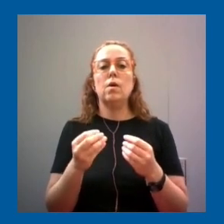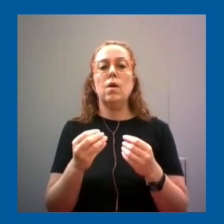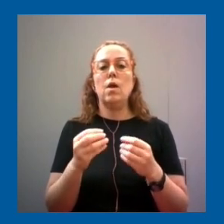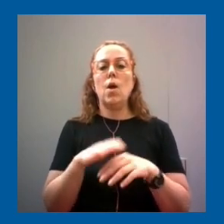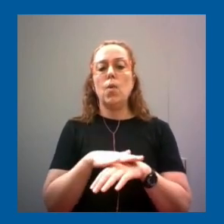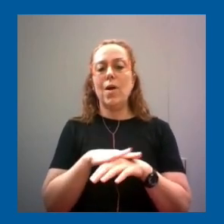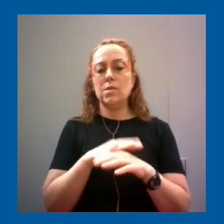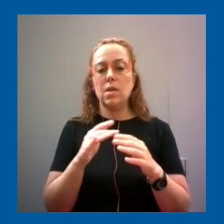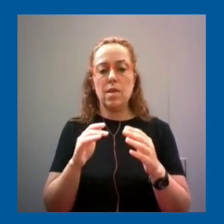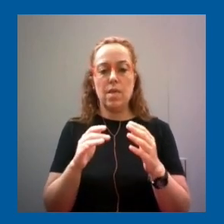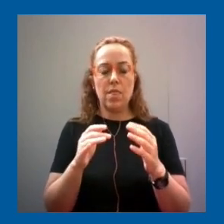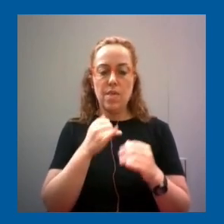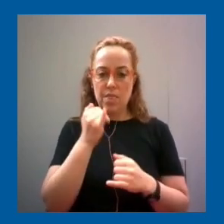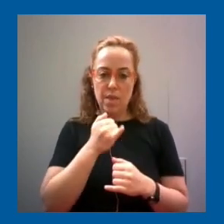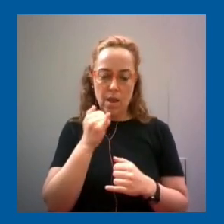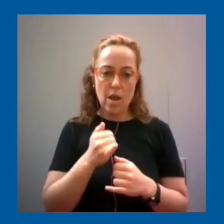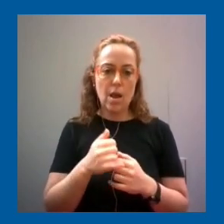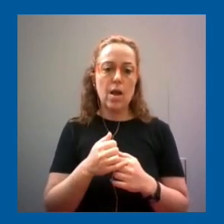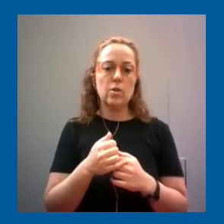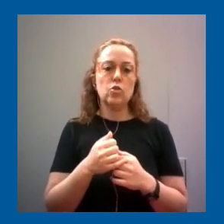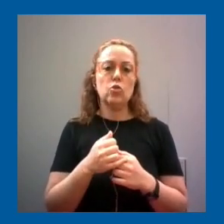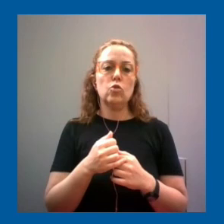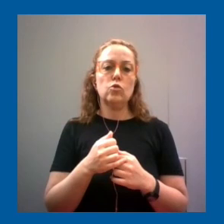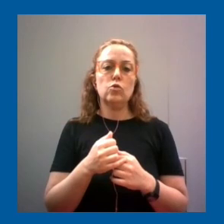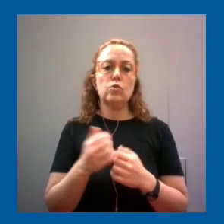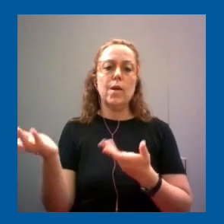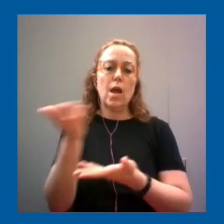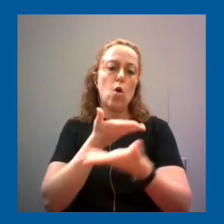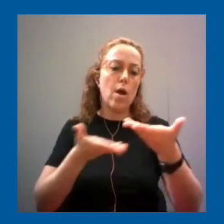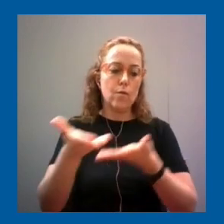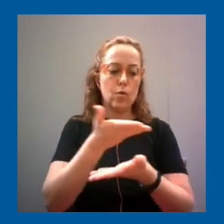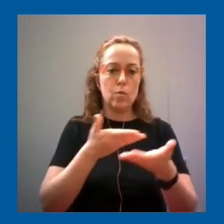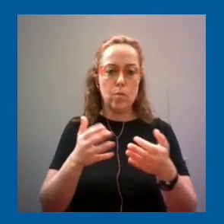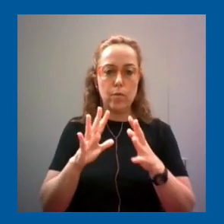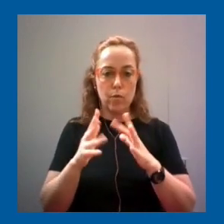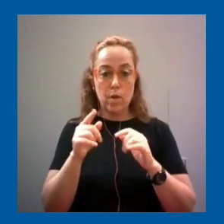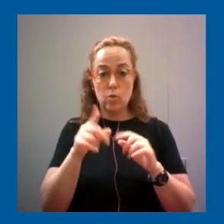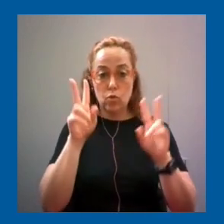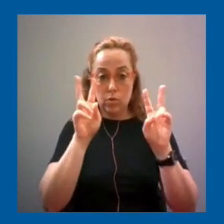complejas de forma colaborativa y demás todos estos temas